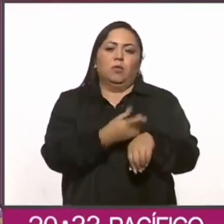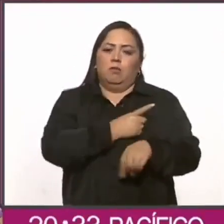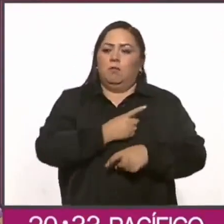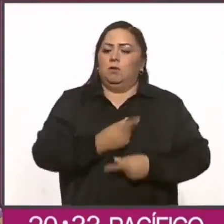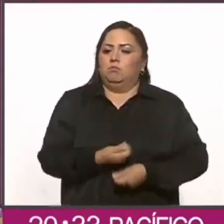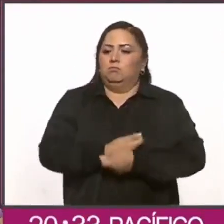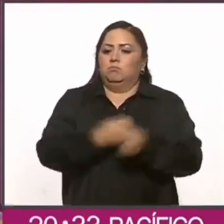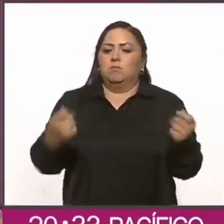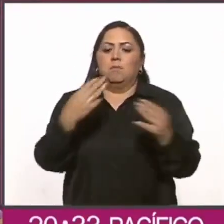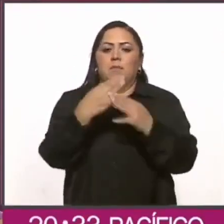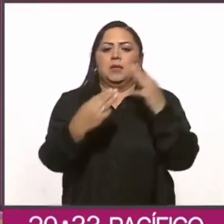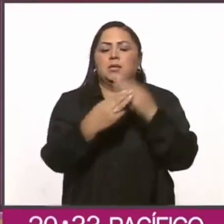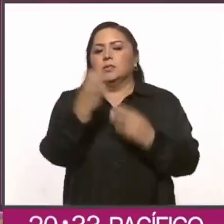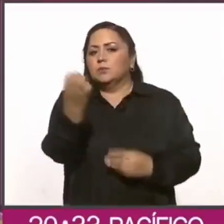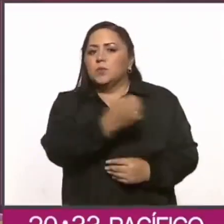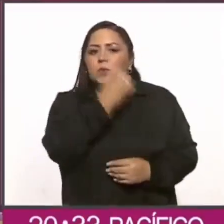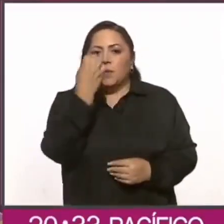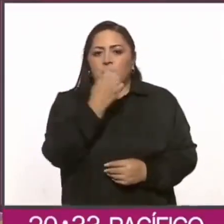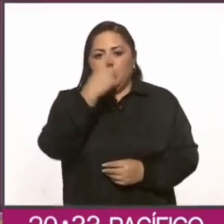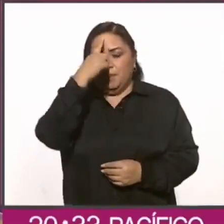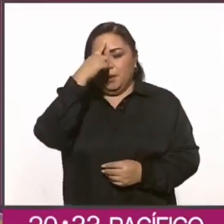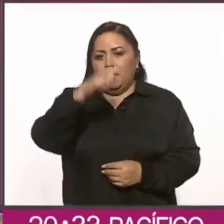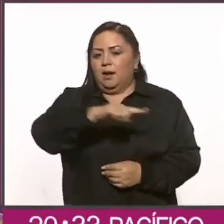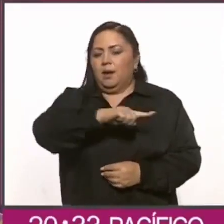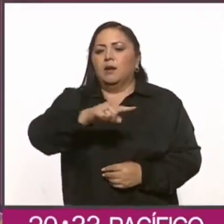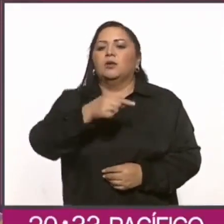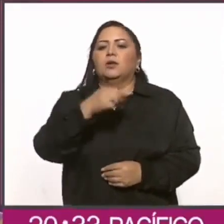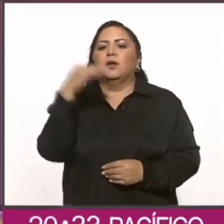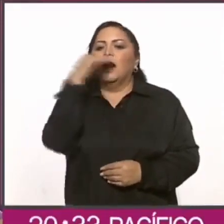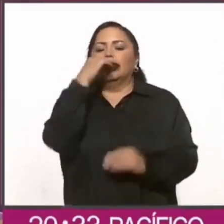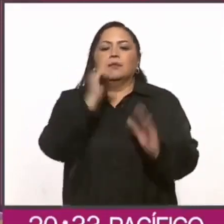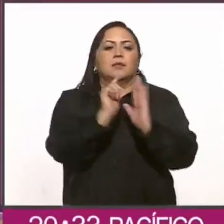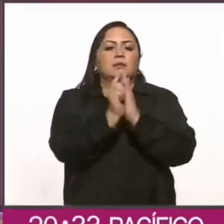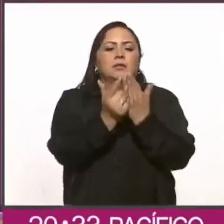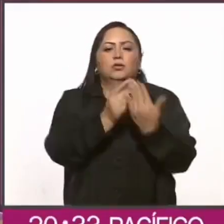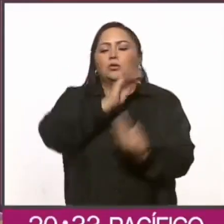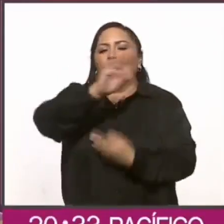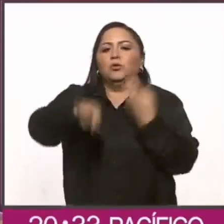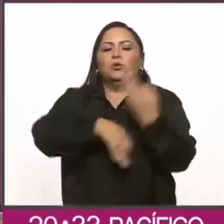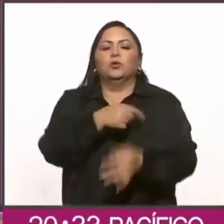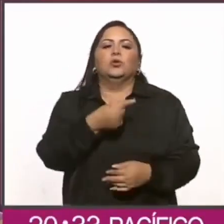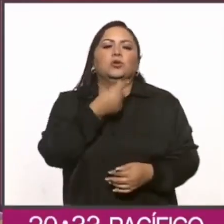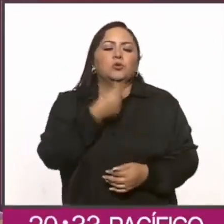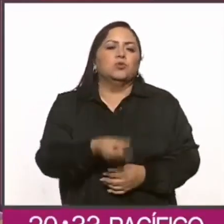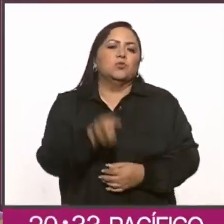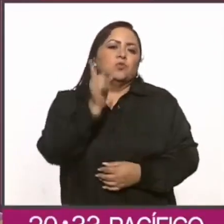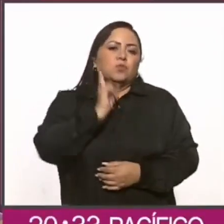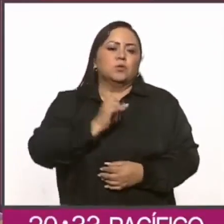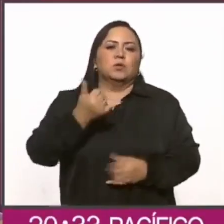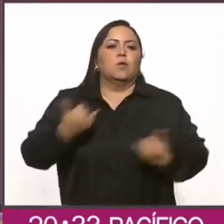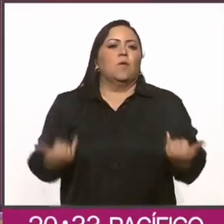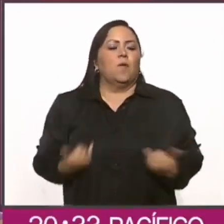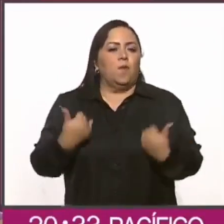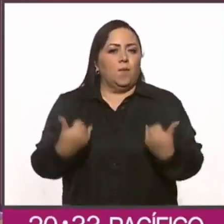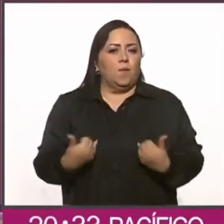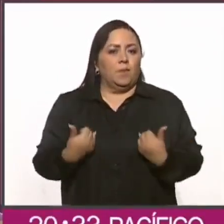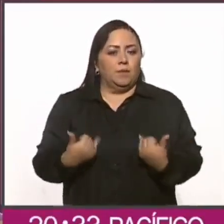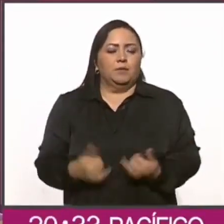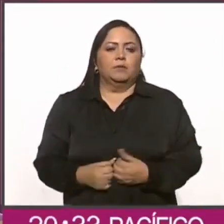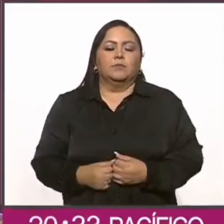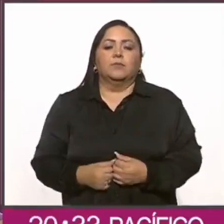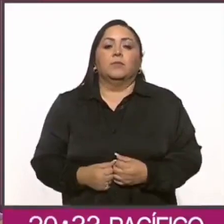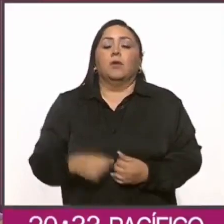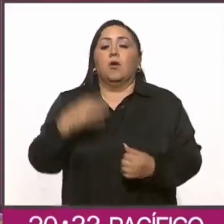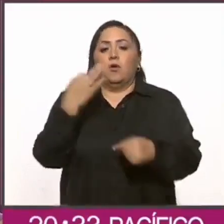llegar los materiales educativos, hablando de libros de texto gratuito, a todos los niños, niñas y adolescentes del país.